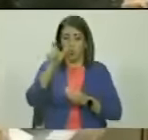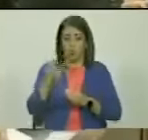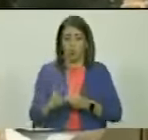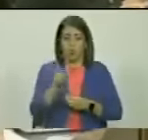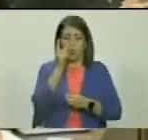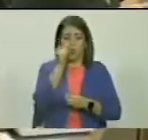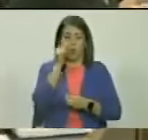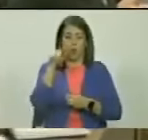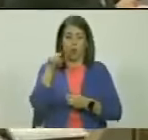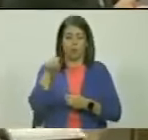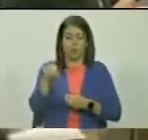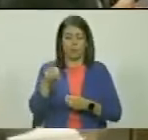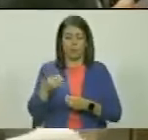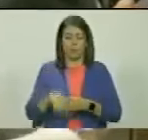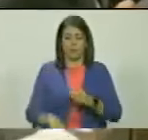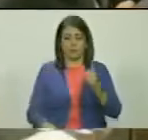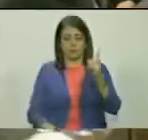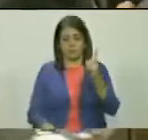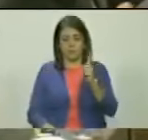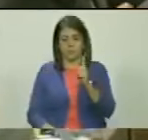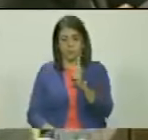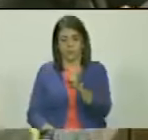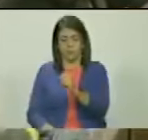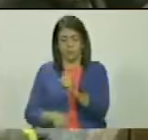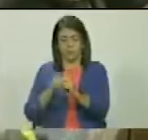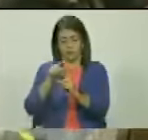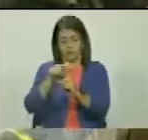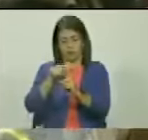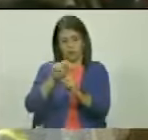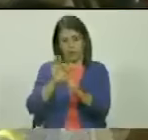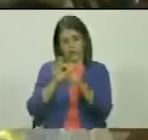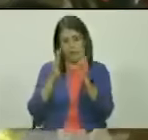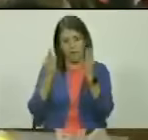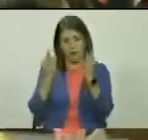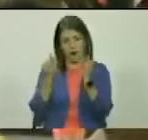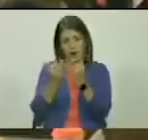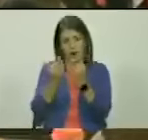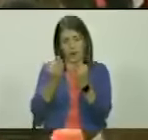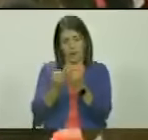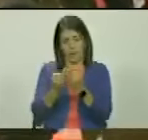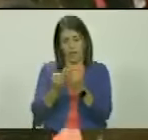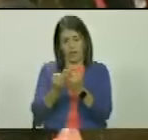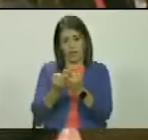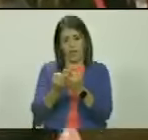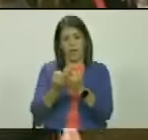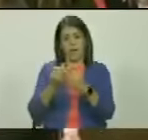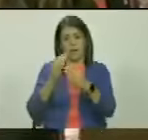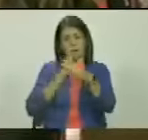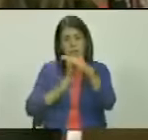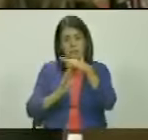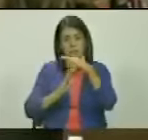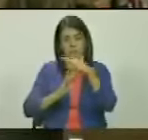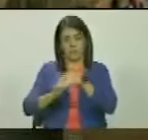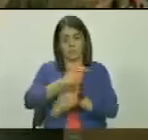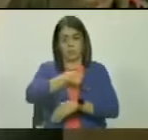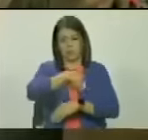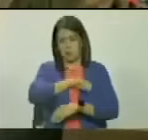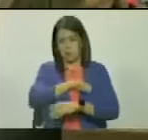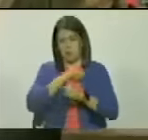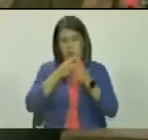venido seno de una familia canaria de inmigrante canario